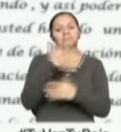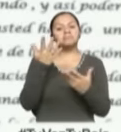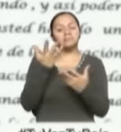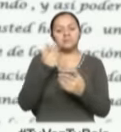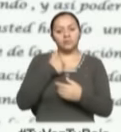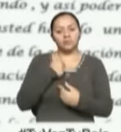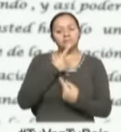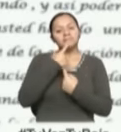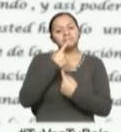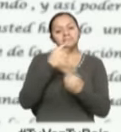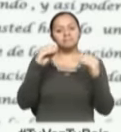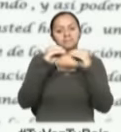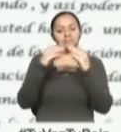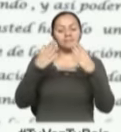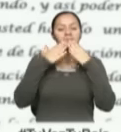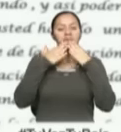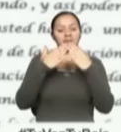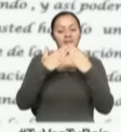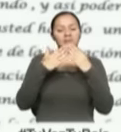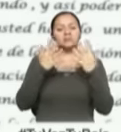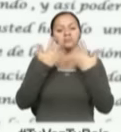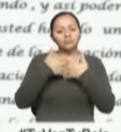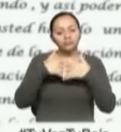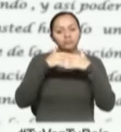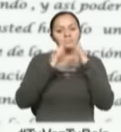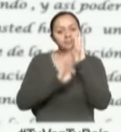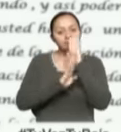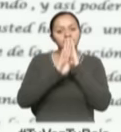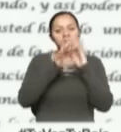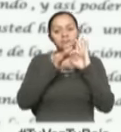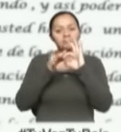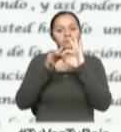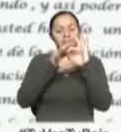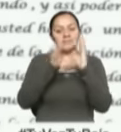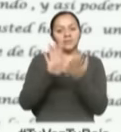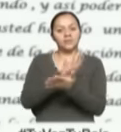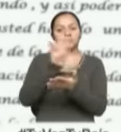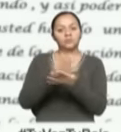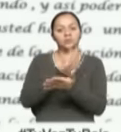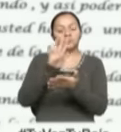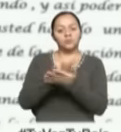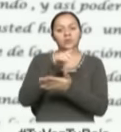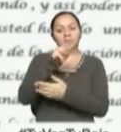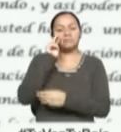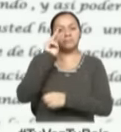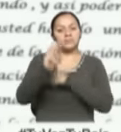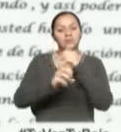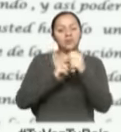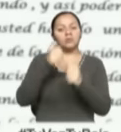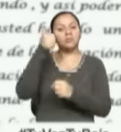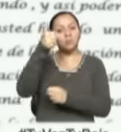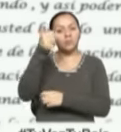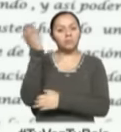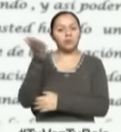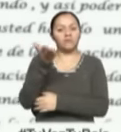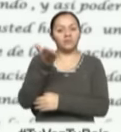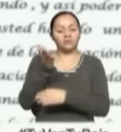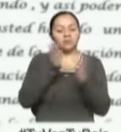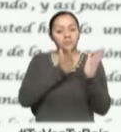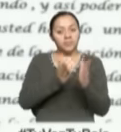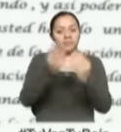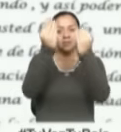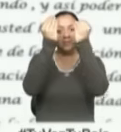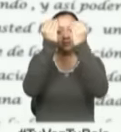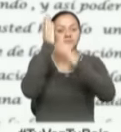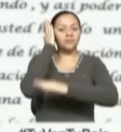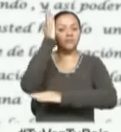de expresarle mi agradecimiento por haber forjado a esta unidad educativa del milenio con excelentes maestros que nos preparan para hacer el